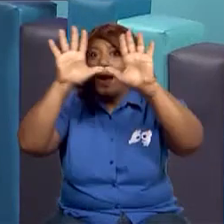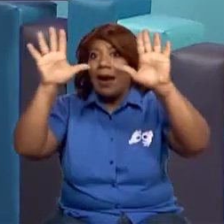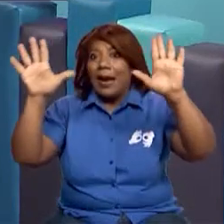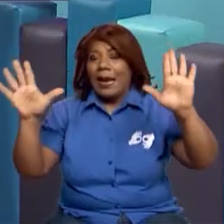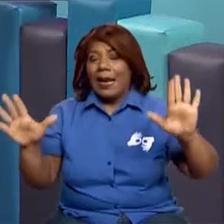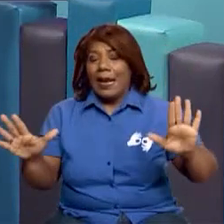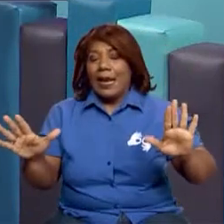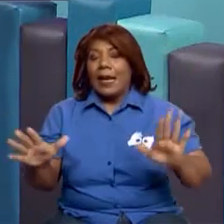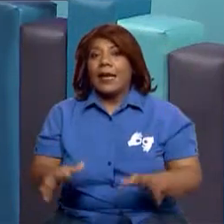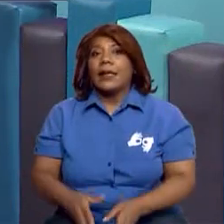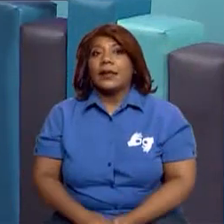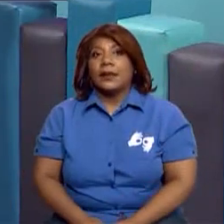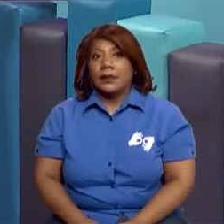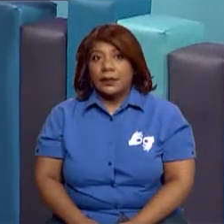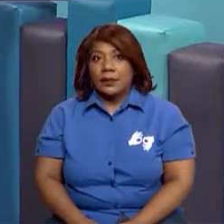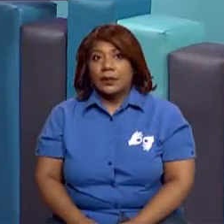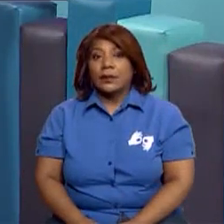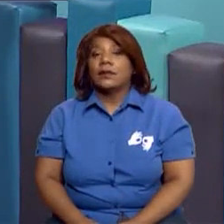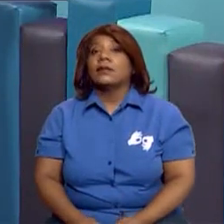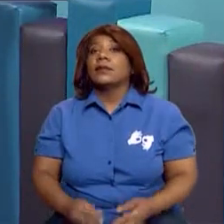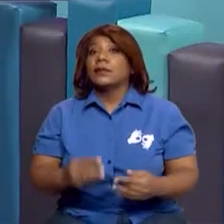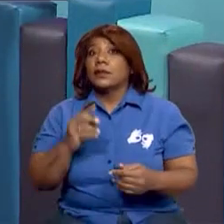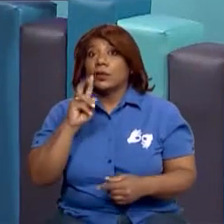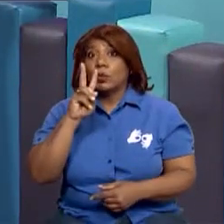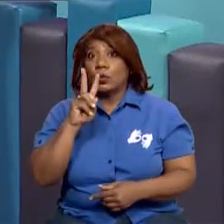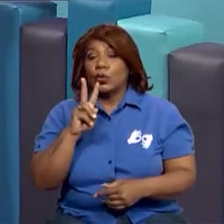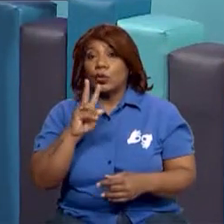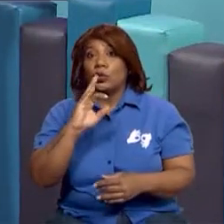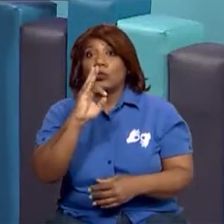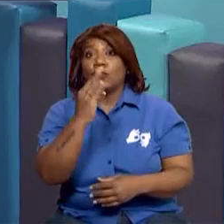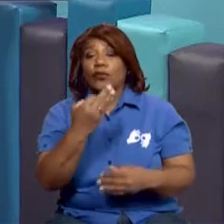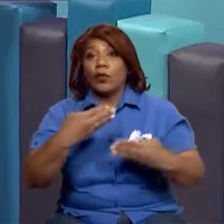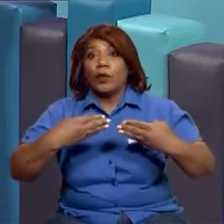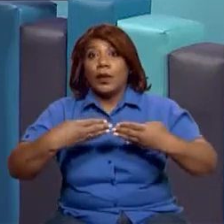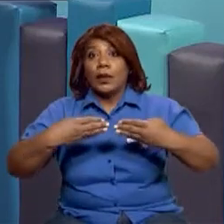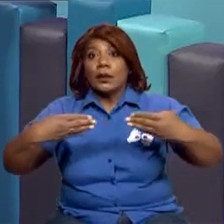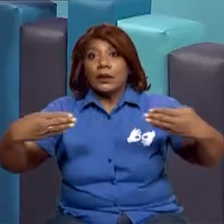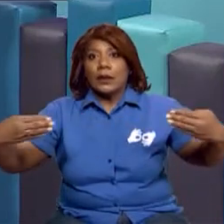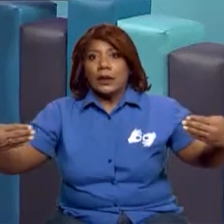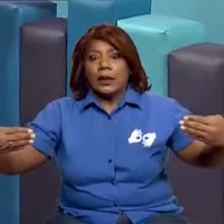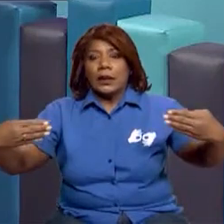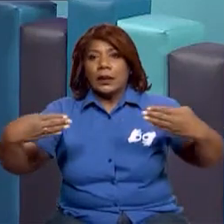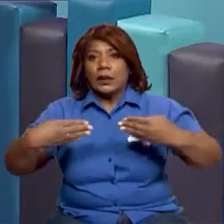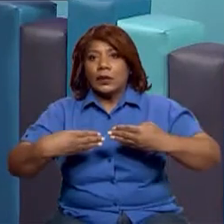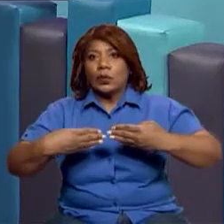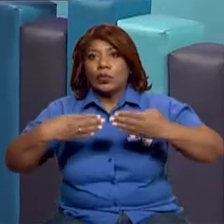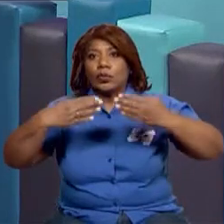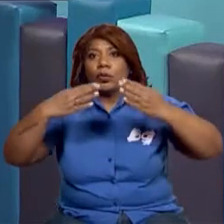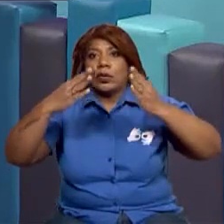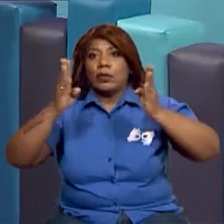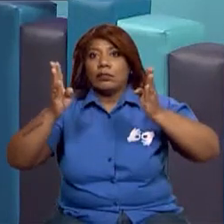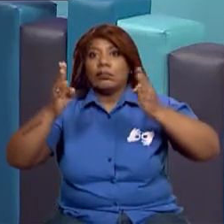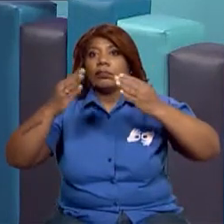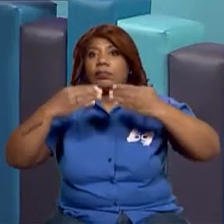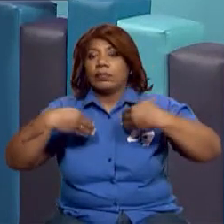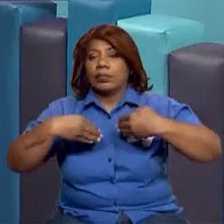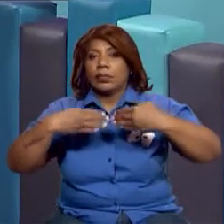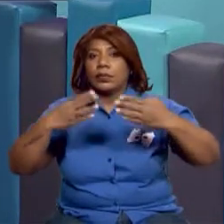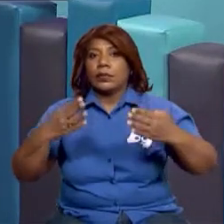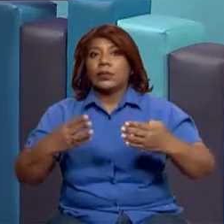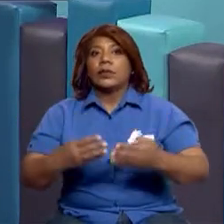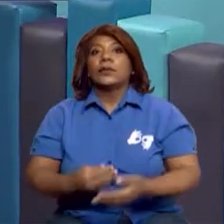la profundización de las esclusas y la elevación del gatú a su máximo nivel.